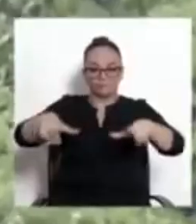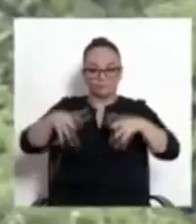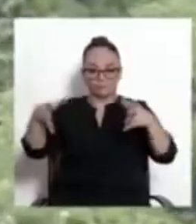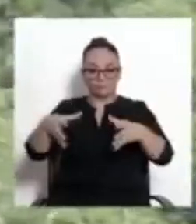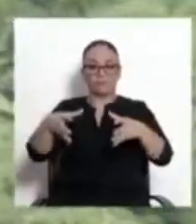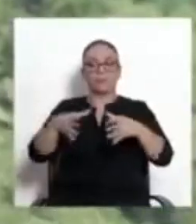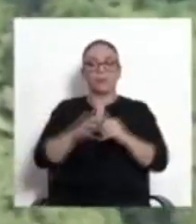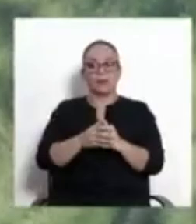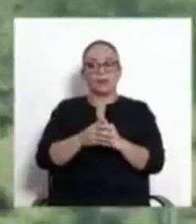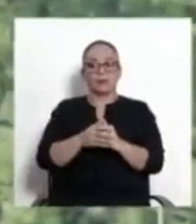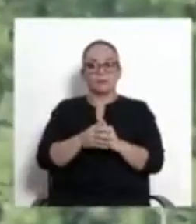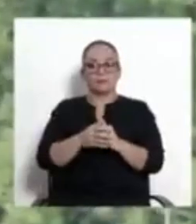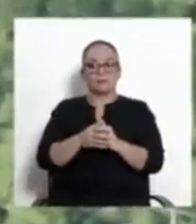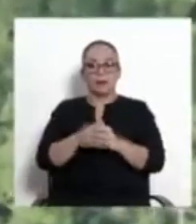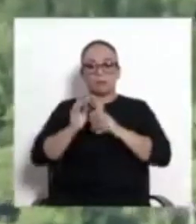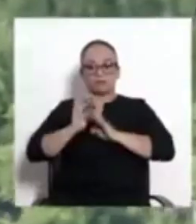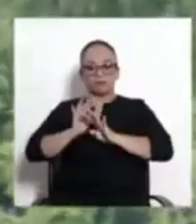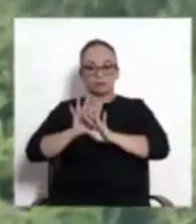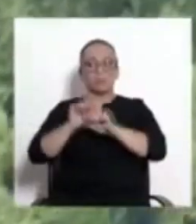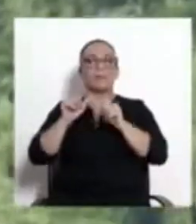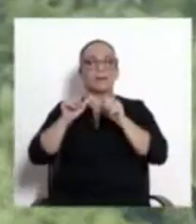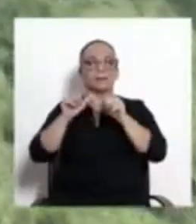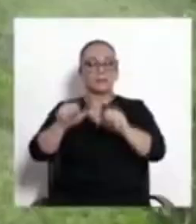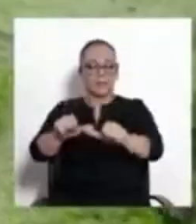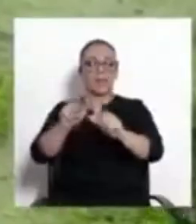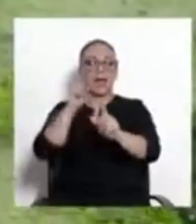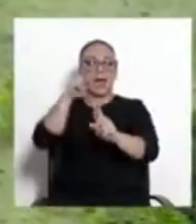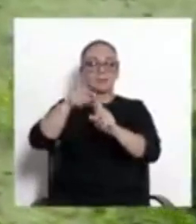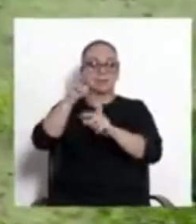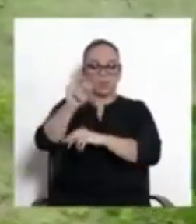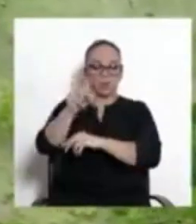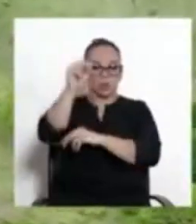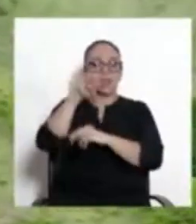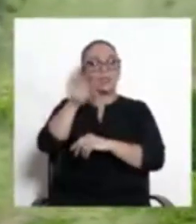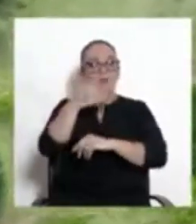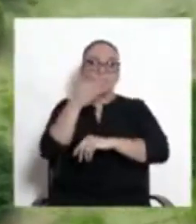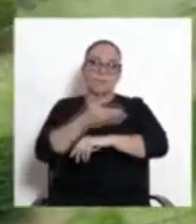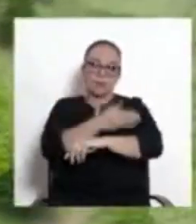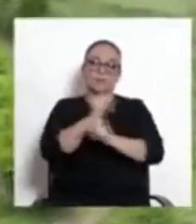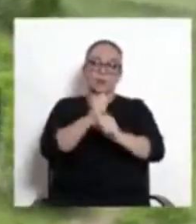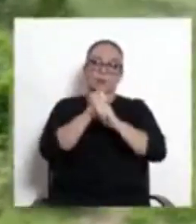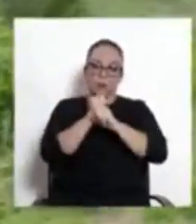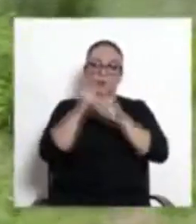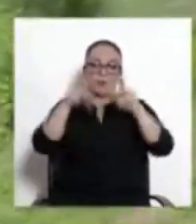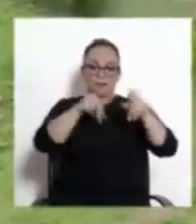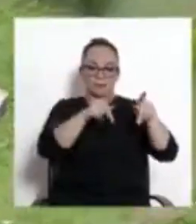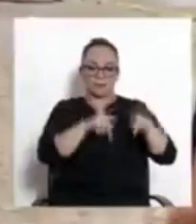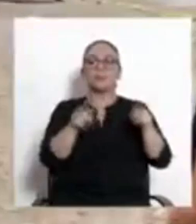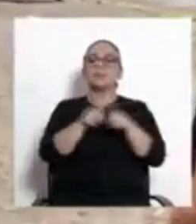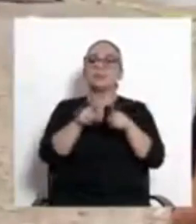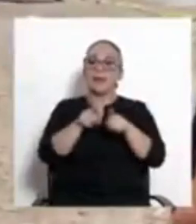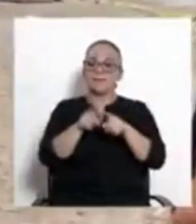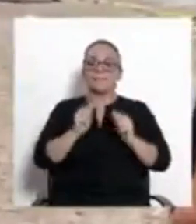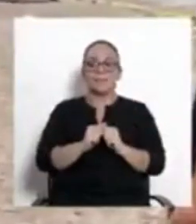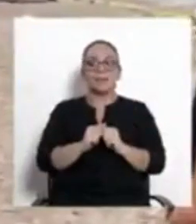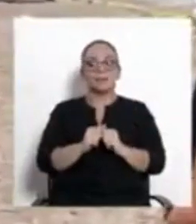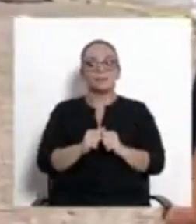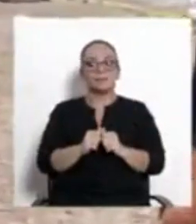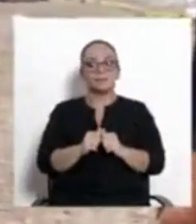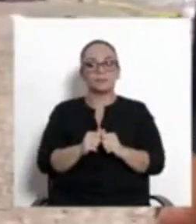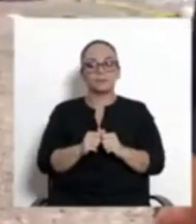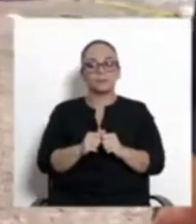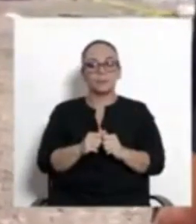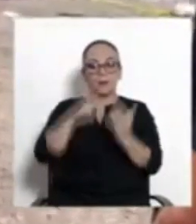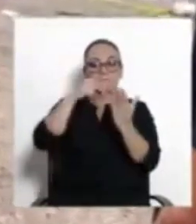disturbios hacia Venezuela. En lo que va de septiembre, más de 60 mil personas han pasado solo por Paso Canoas, siendo un impacto